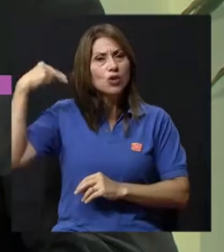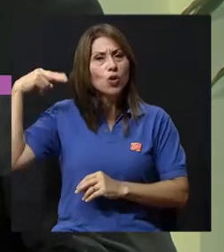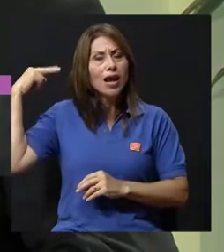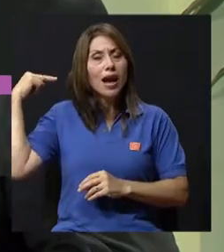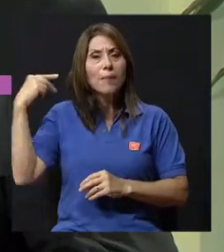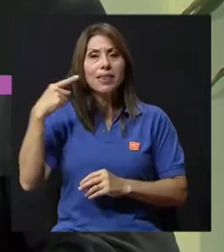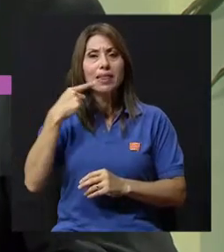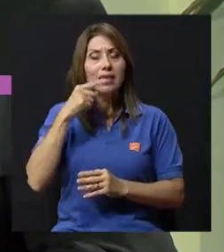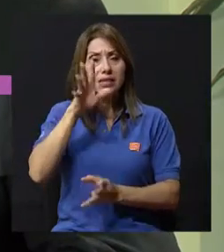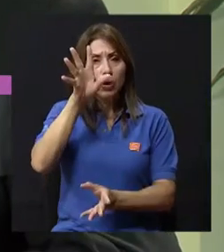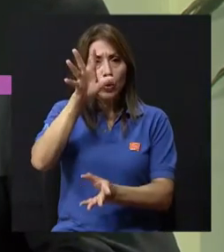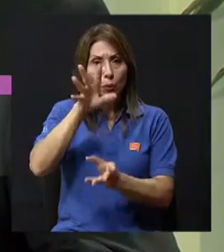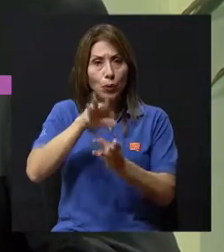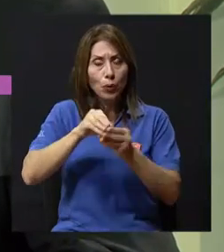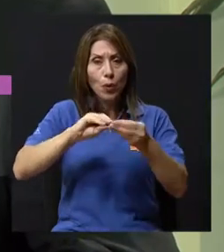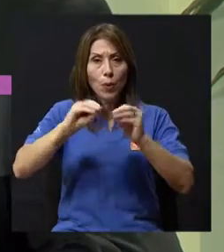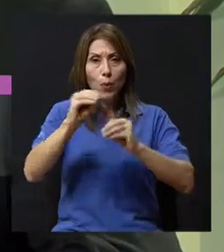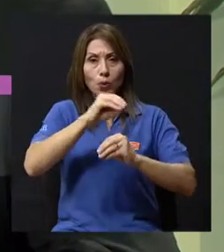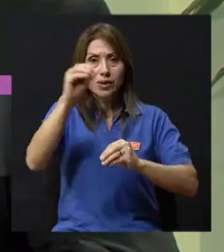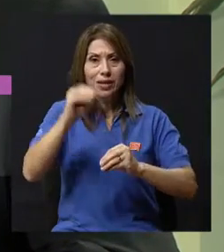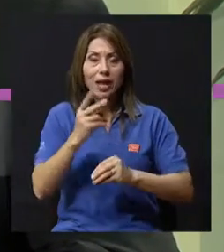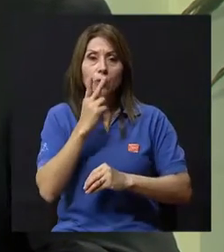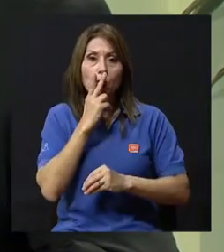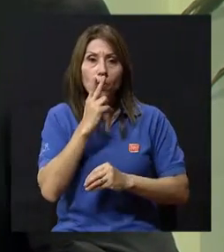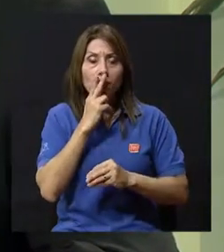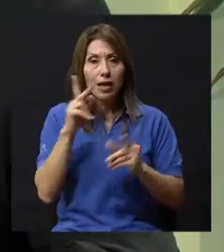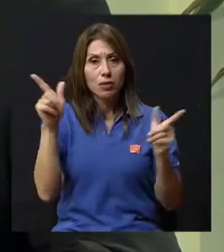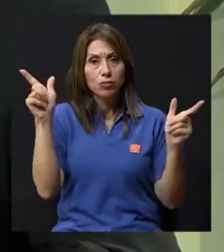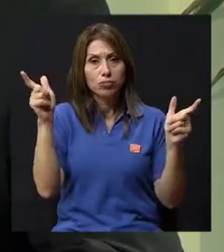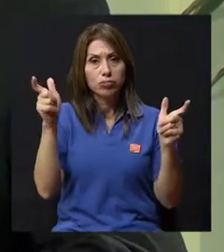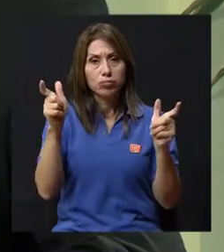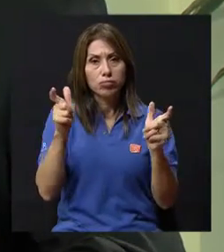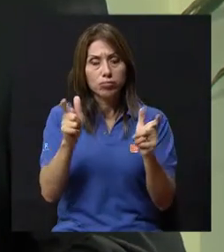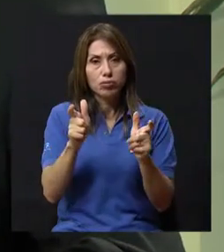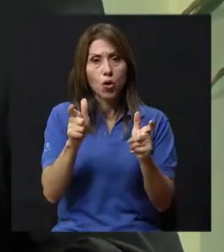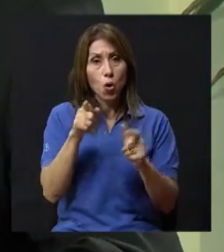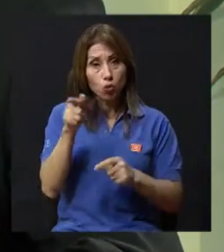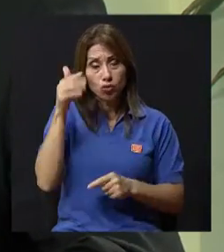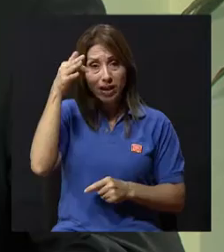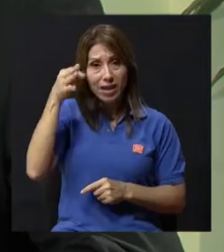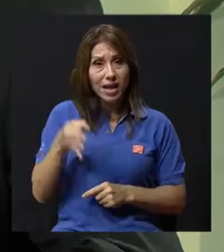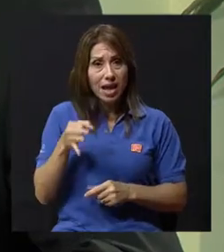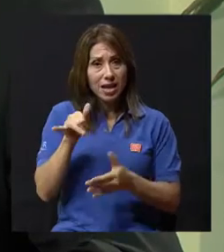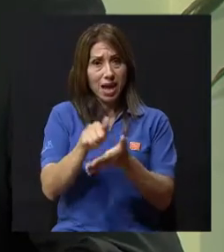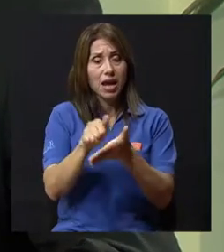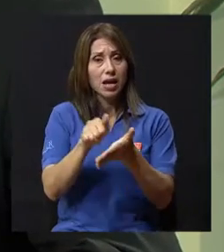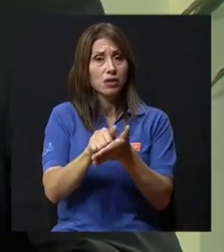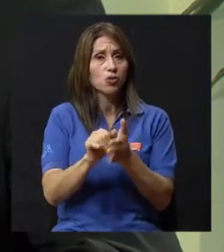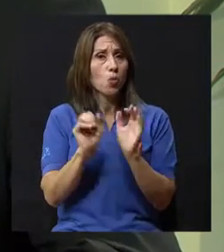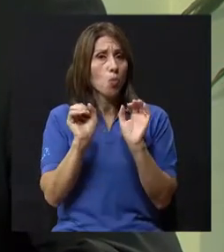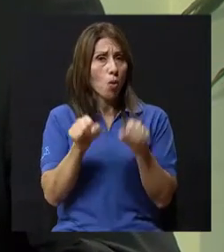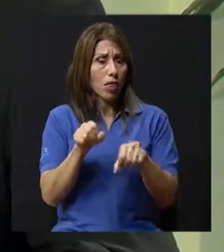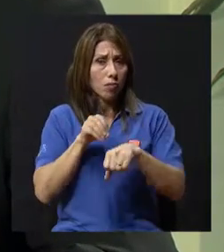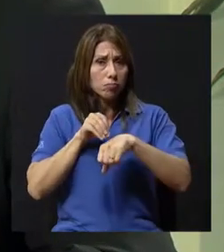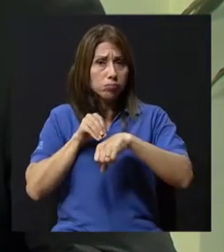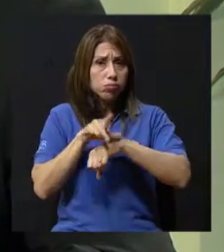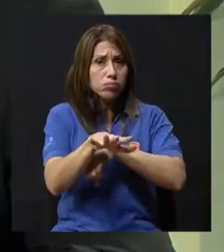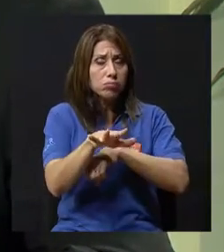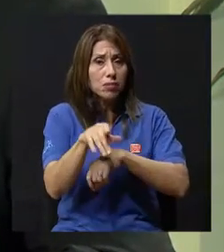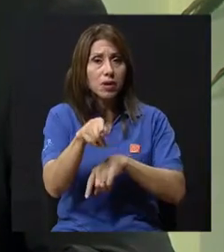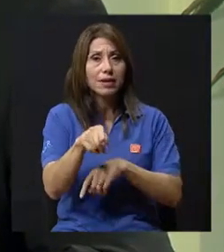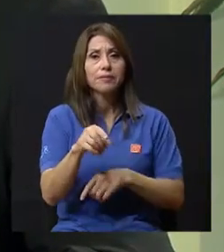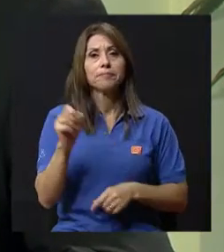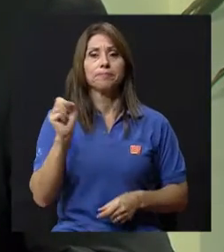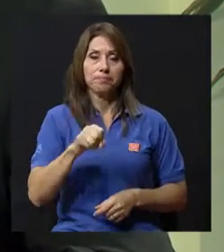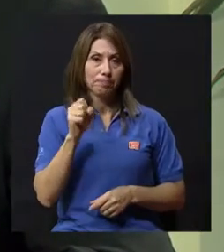el número de fumadores ha venido en franca disminución. ¿Usted cree que eso va a tener una incidencia directa?